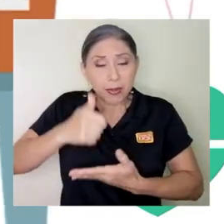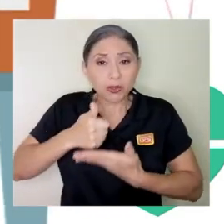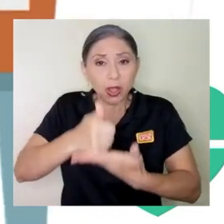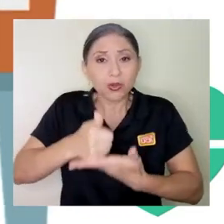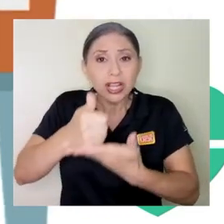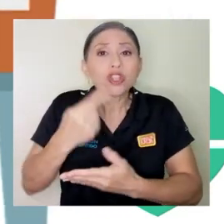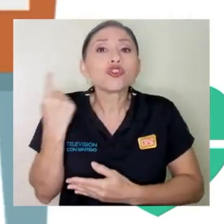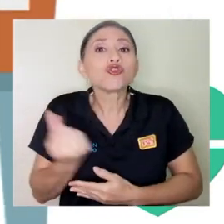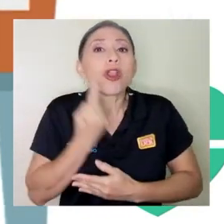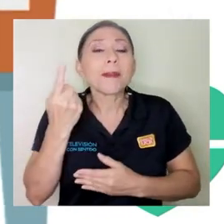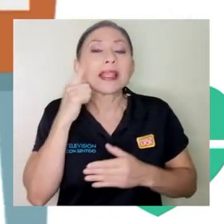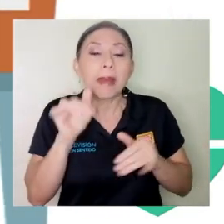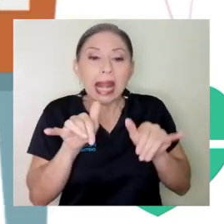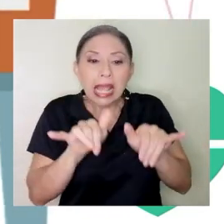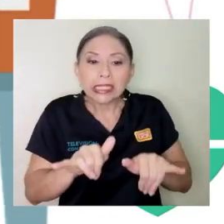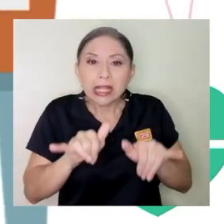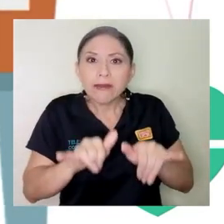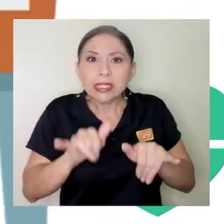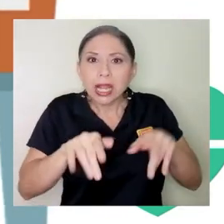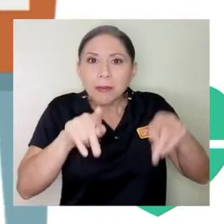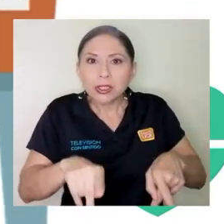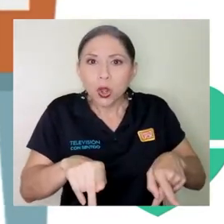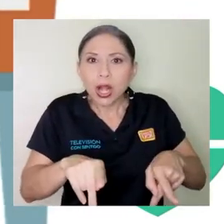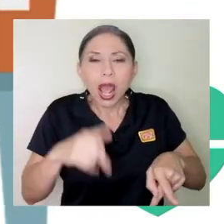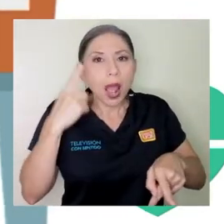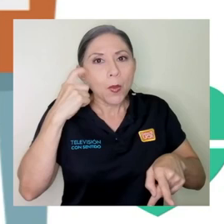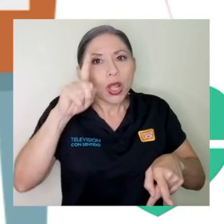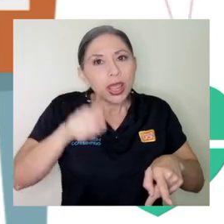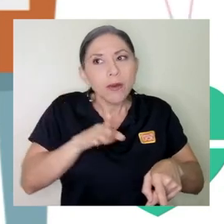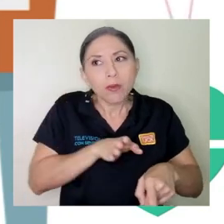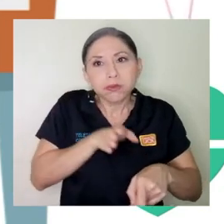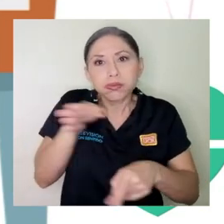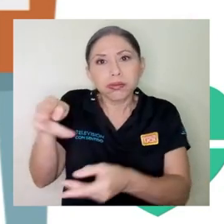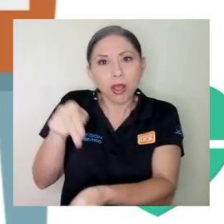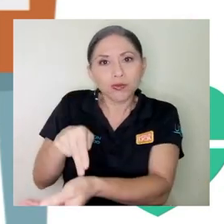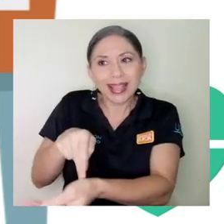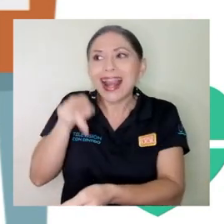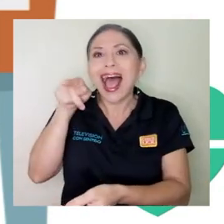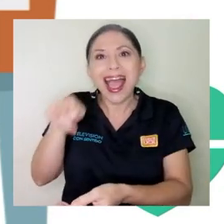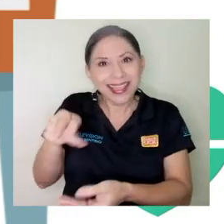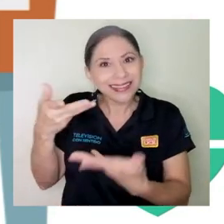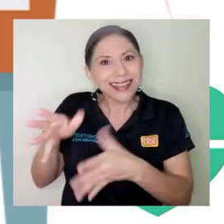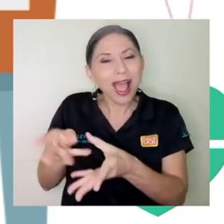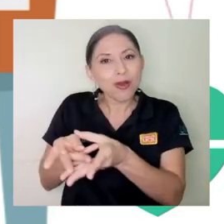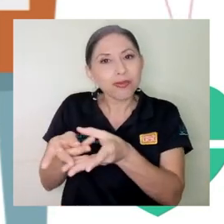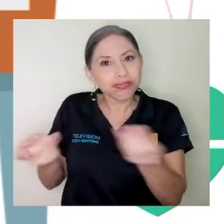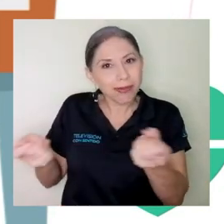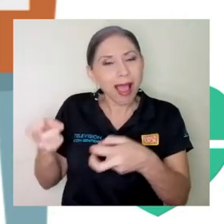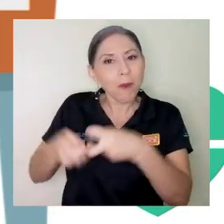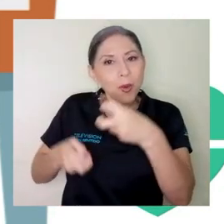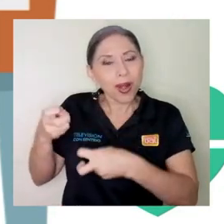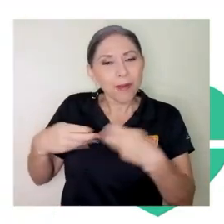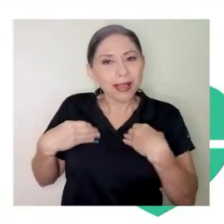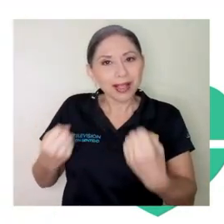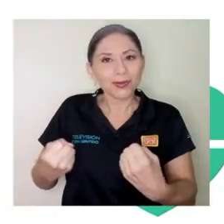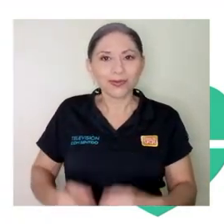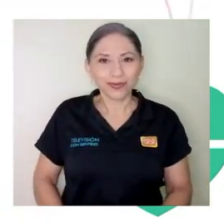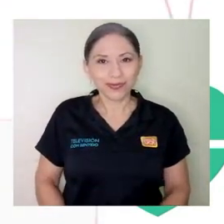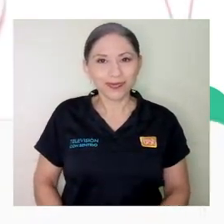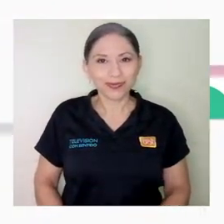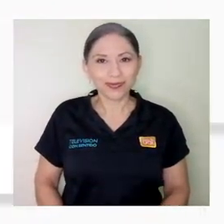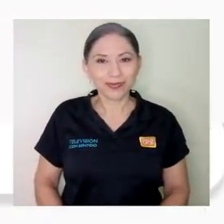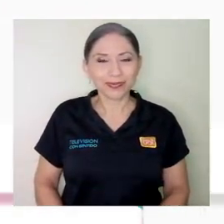auxilios solo buscan estabilizar a la víctima, pues es en el hospital donde el paciente encontrará la solución de su problema de salud.